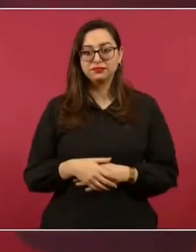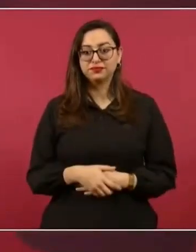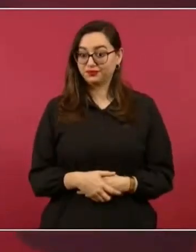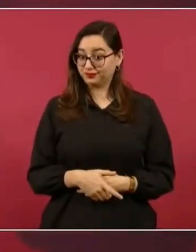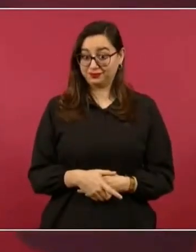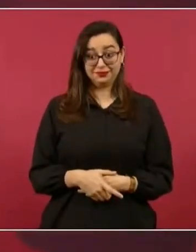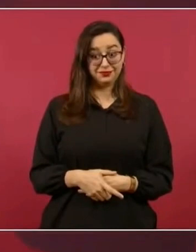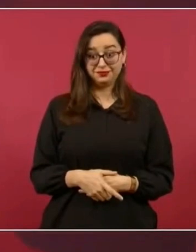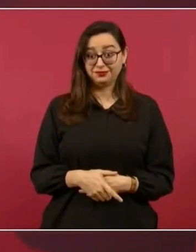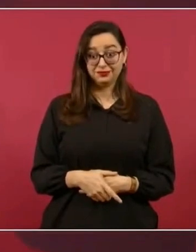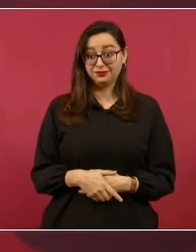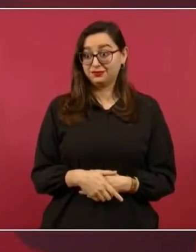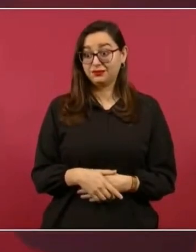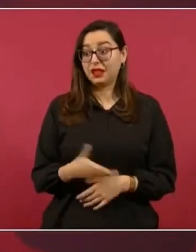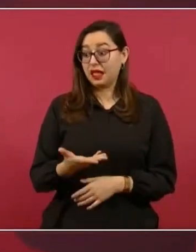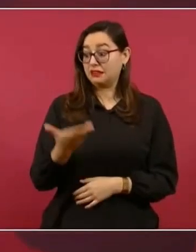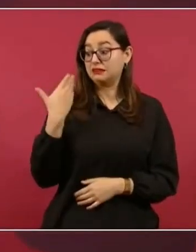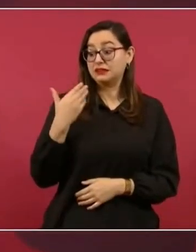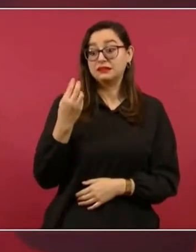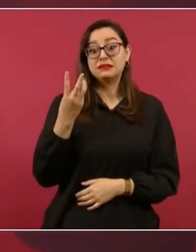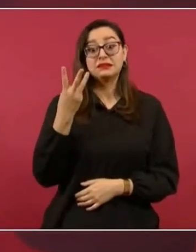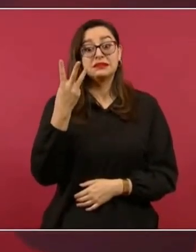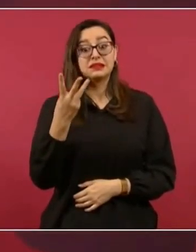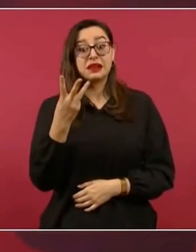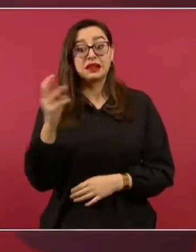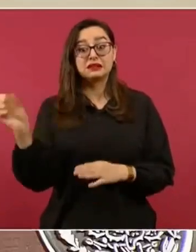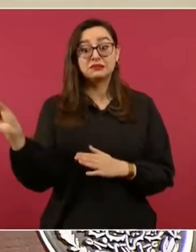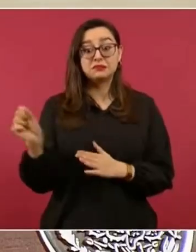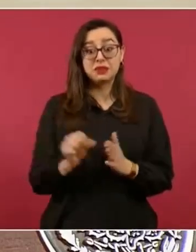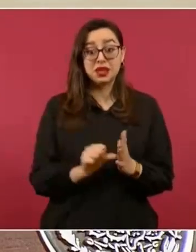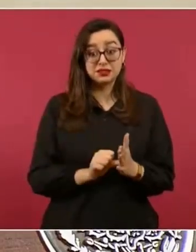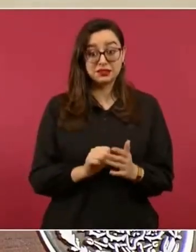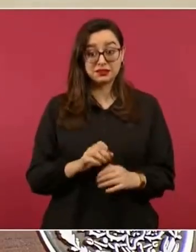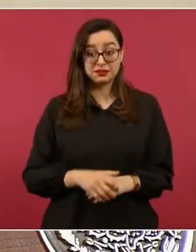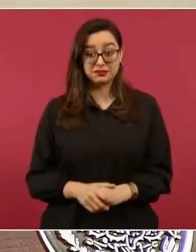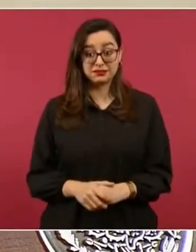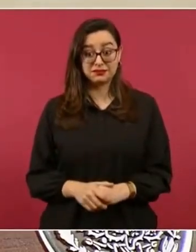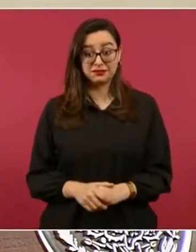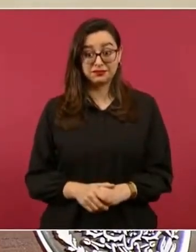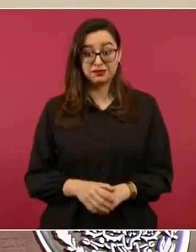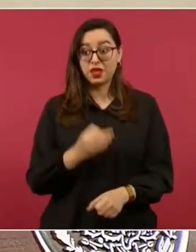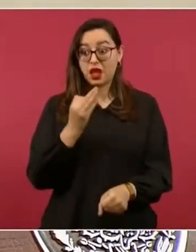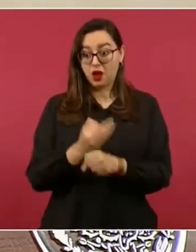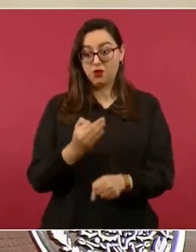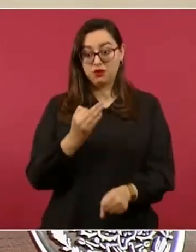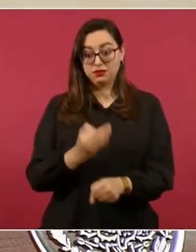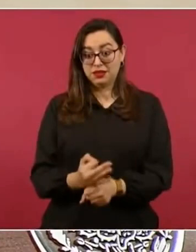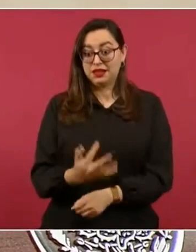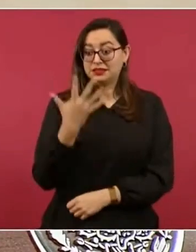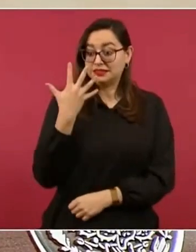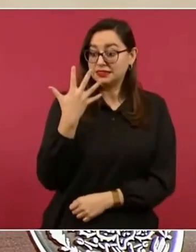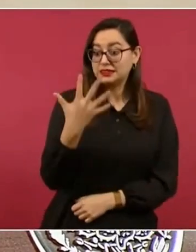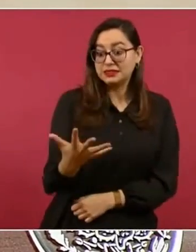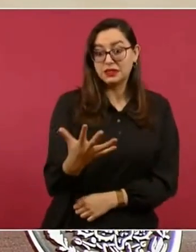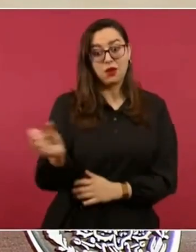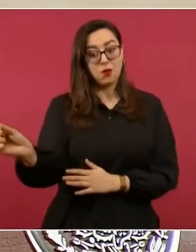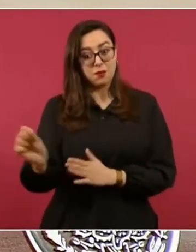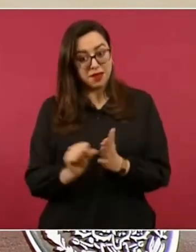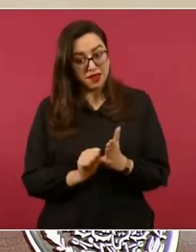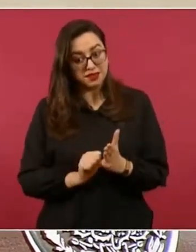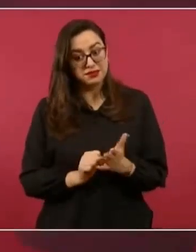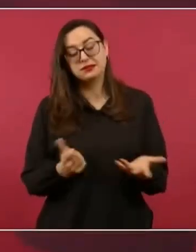meses. Y entonces, si desde ahora se publicaba el decreto,